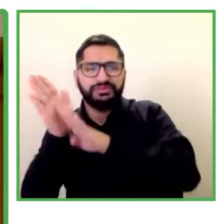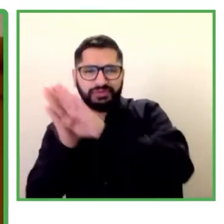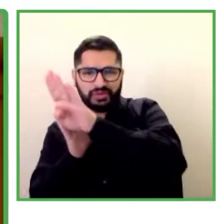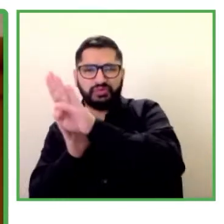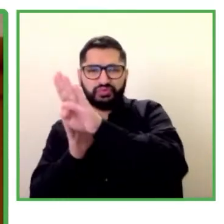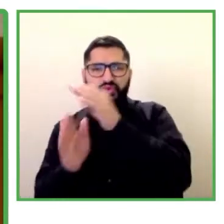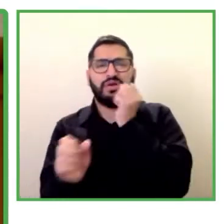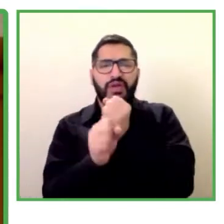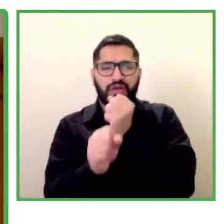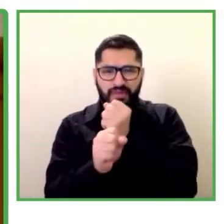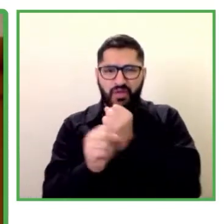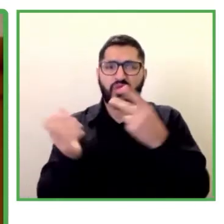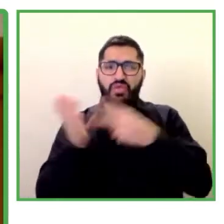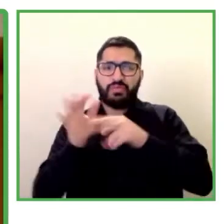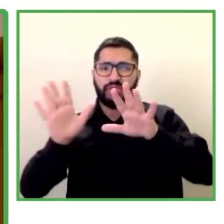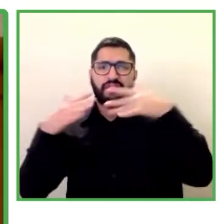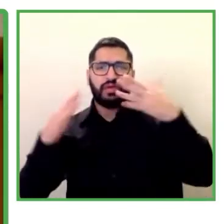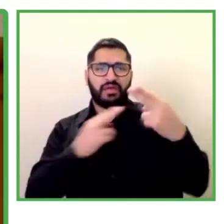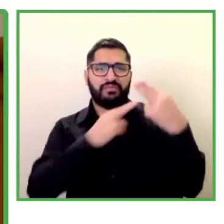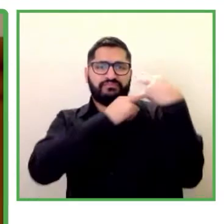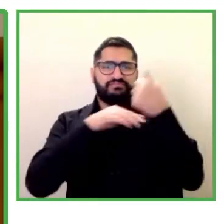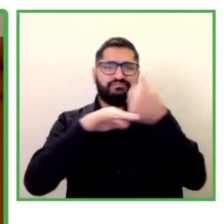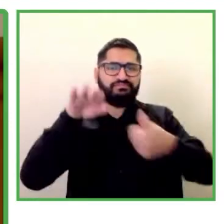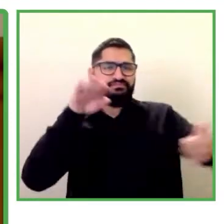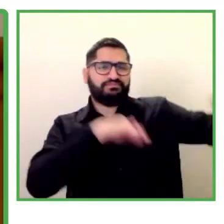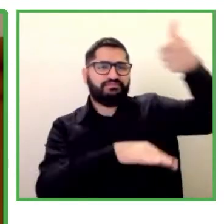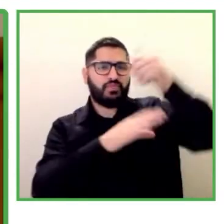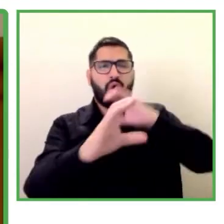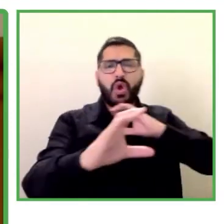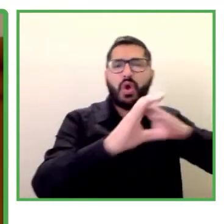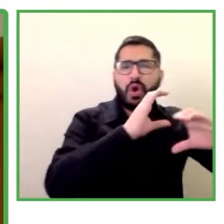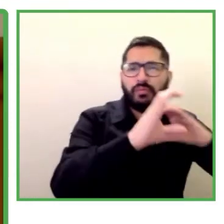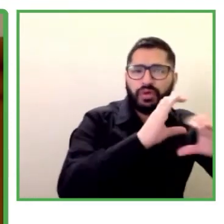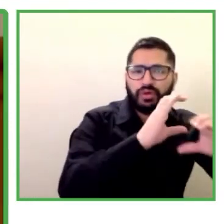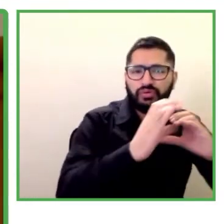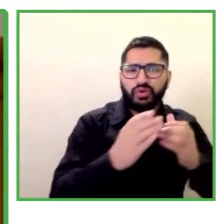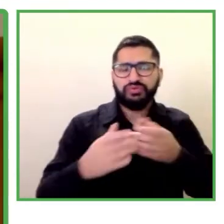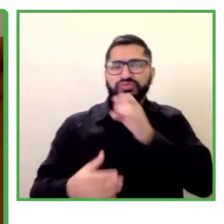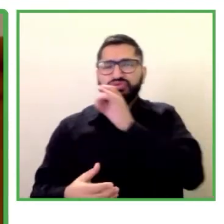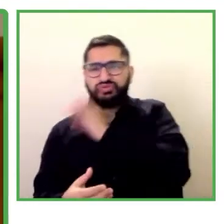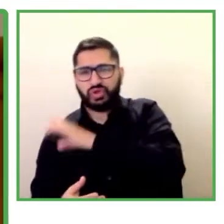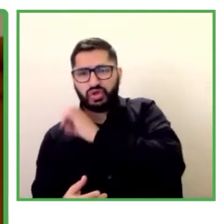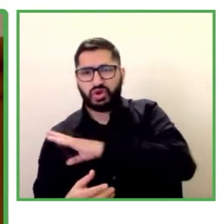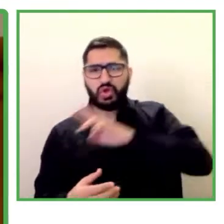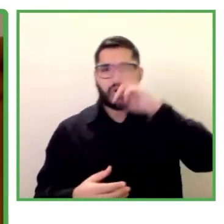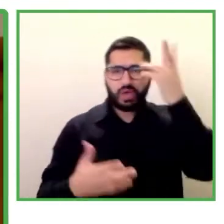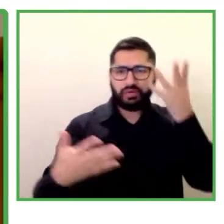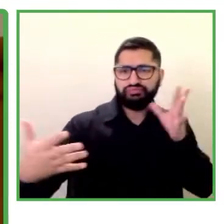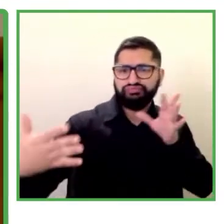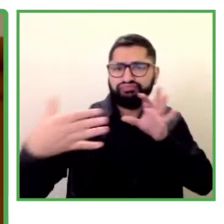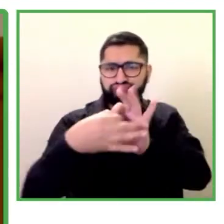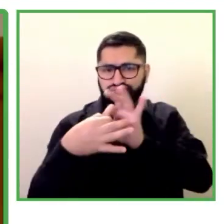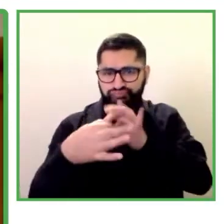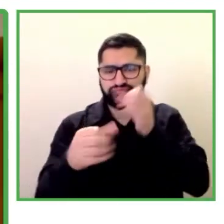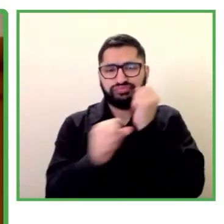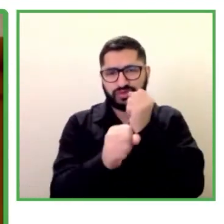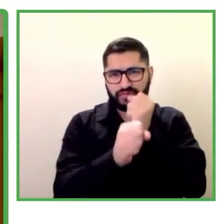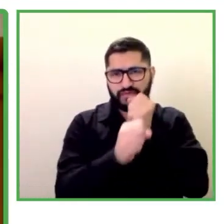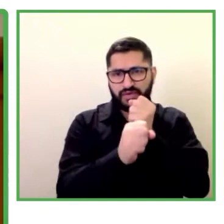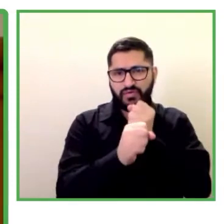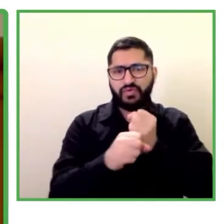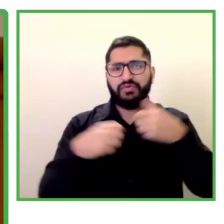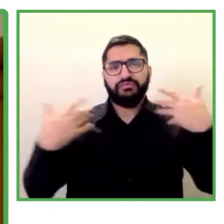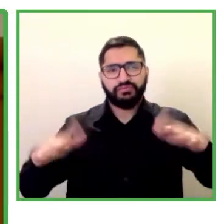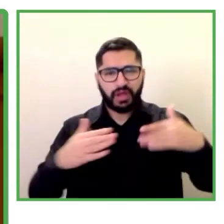Crear Comunicación para Argentina, Chile, Paraguay y Uruguay, donde es responsable de los procesos de expansión regional